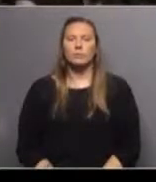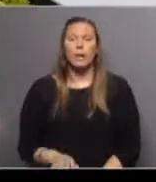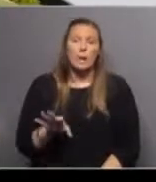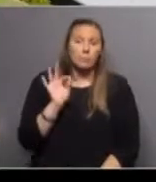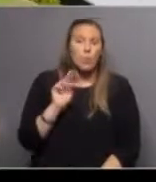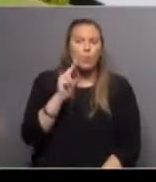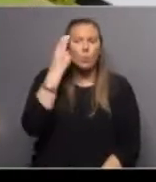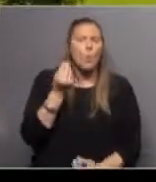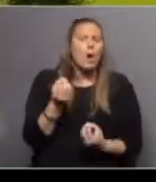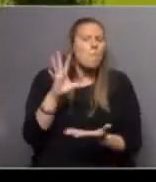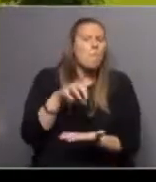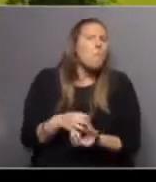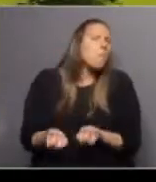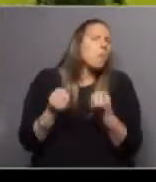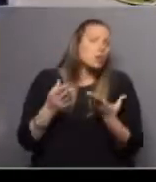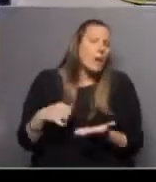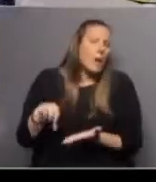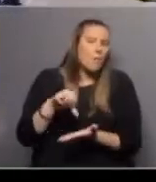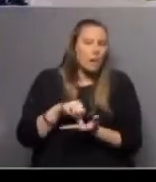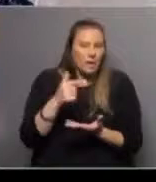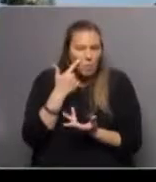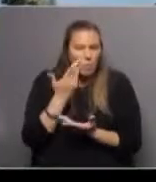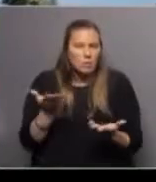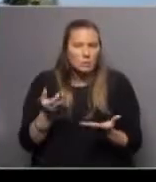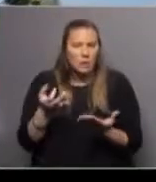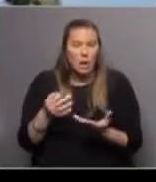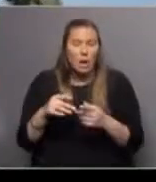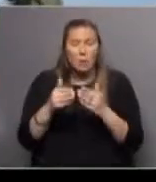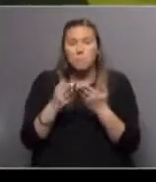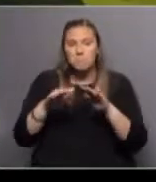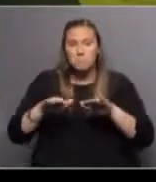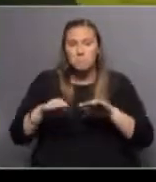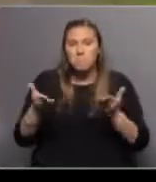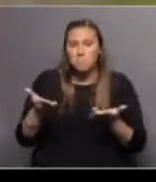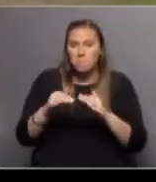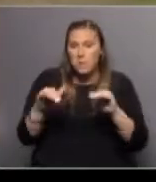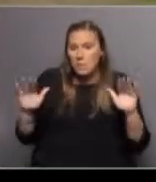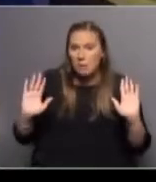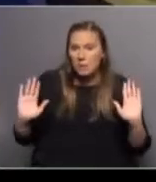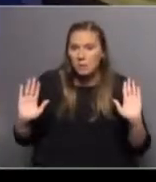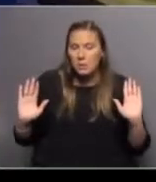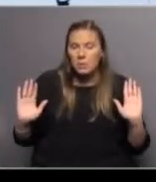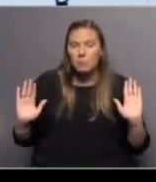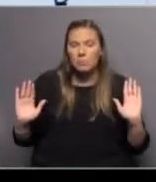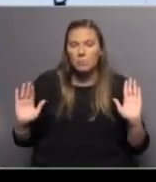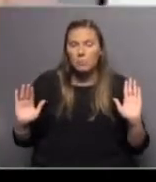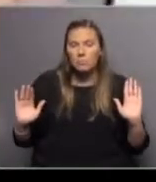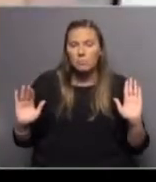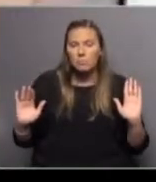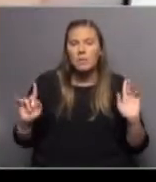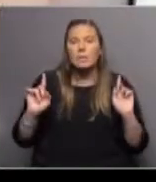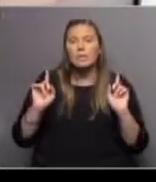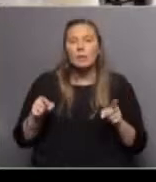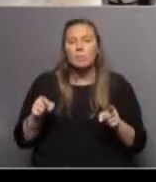Elegimos Uruguay porque es un país que ha demostrado ser particularmente estable en la región y en